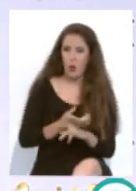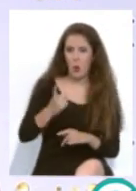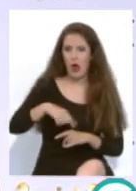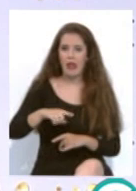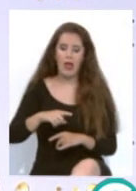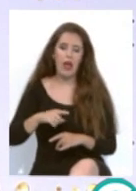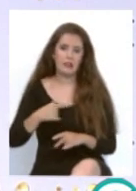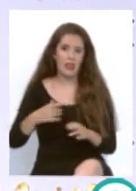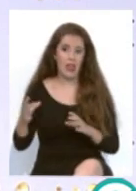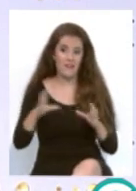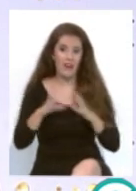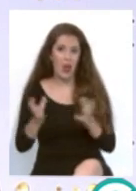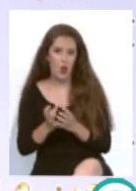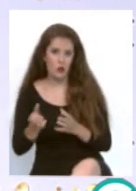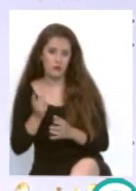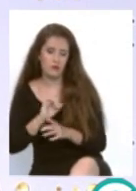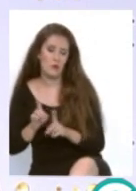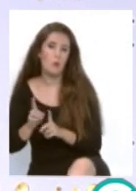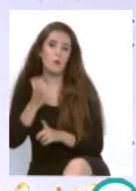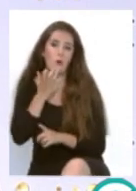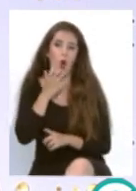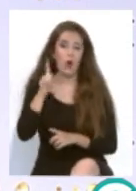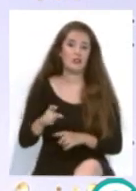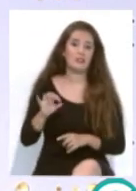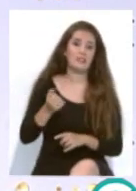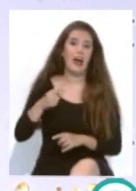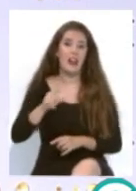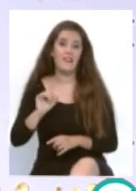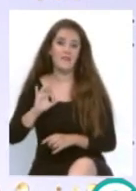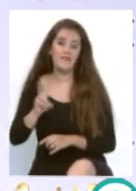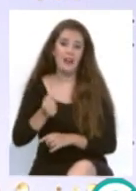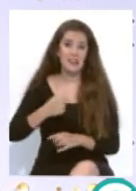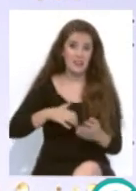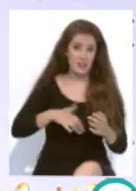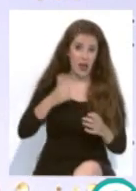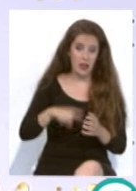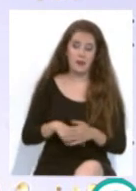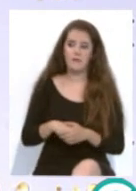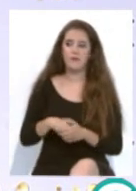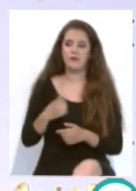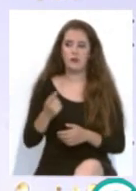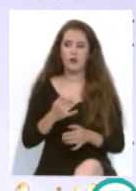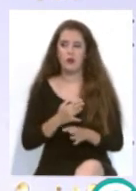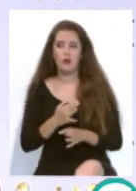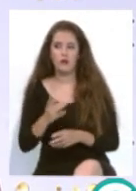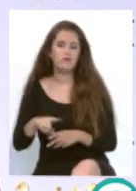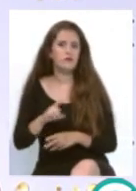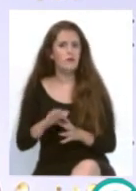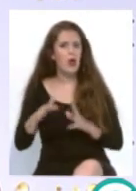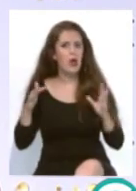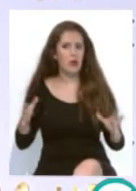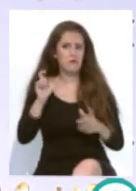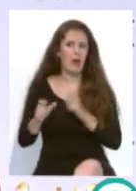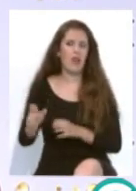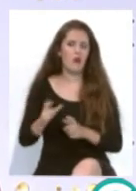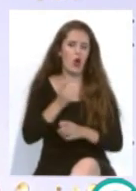de balón como las de Salva Sevilla y jugadores que a priori no eran muy grandes o que no tuvieran el foco sobre